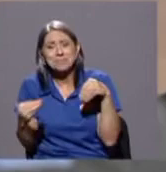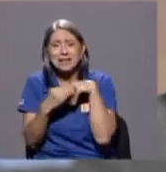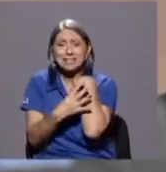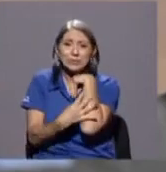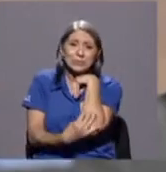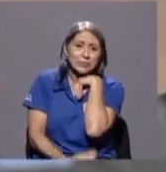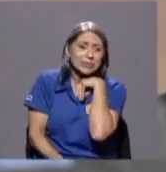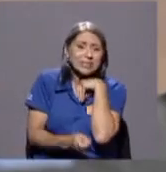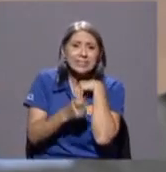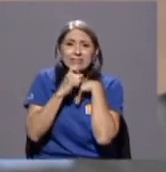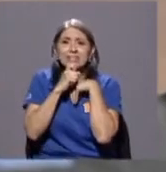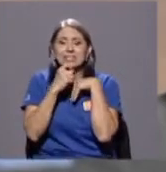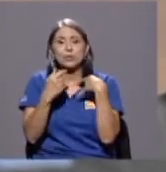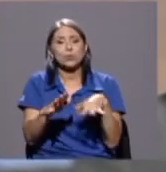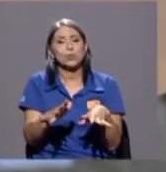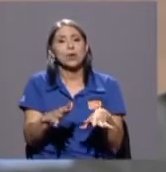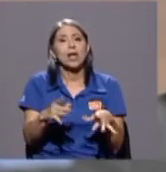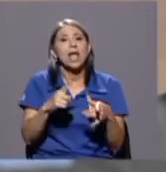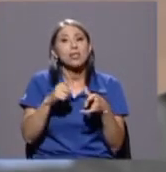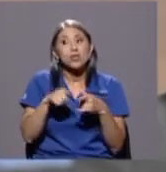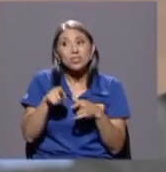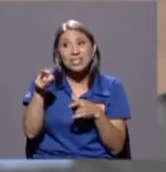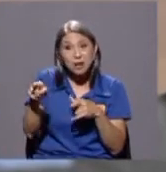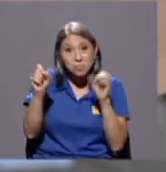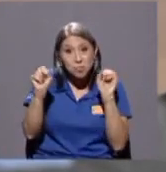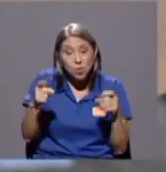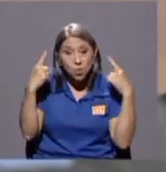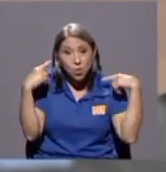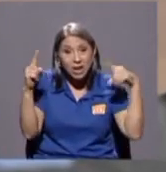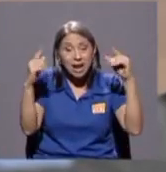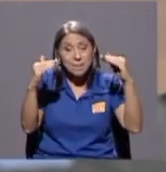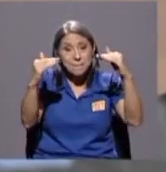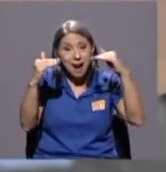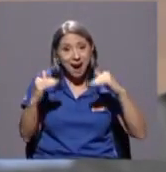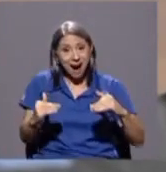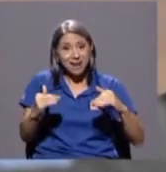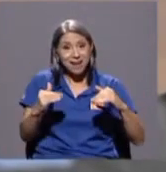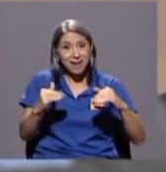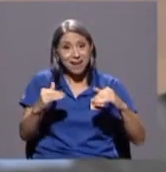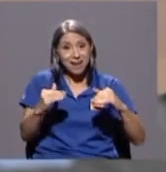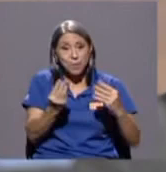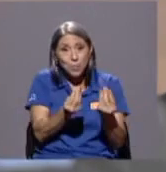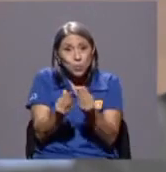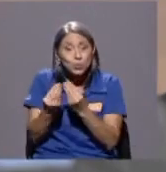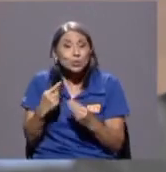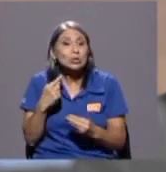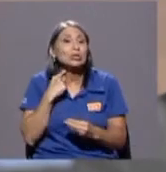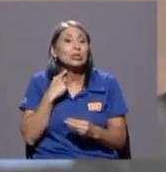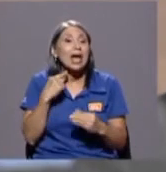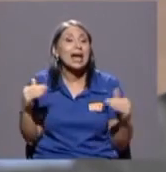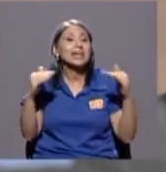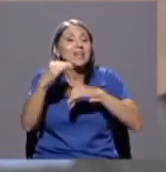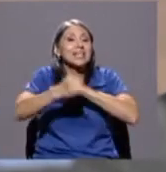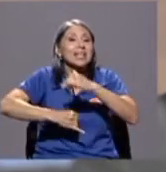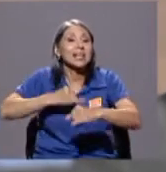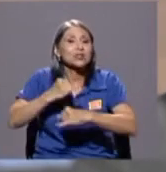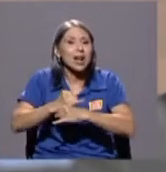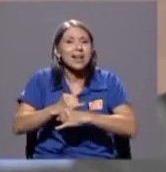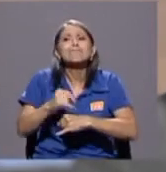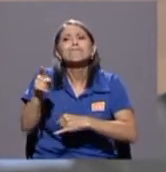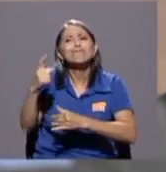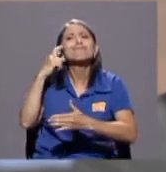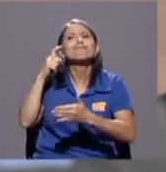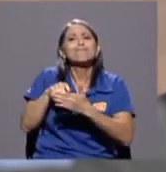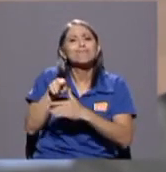y el haber bajado a tener inflación internacional que es un mérito suyo casi exclusivo de Francisco es